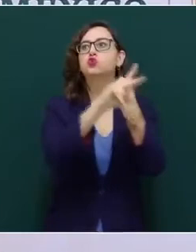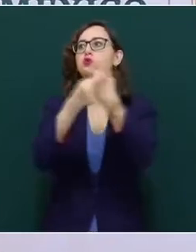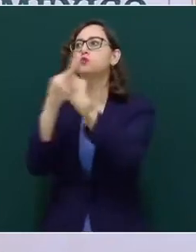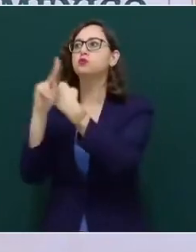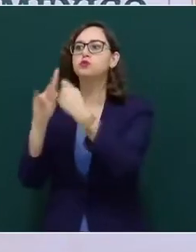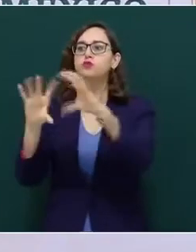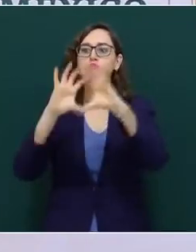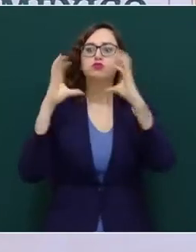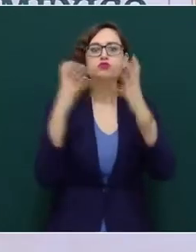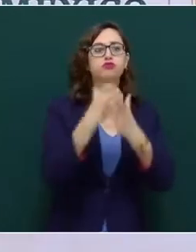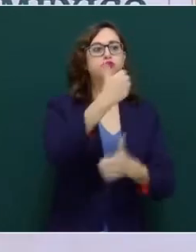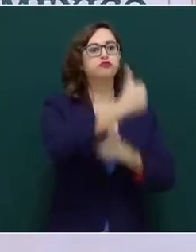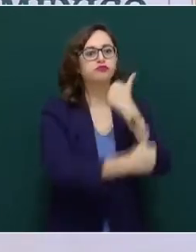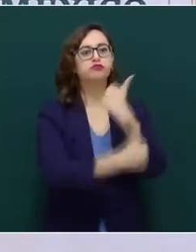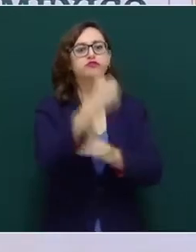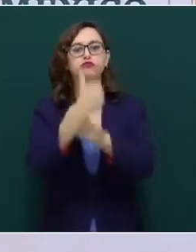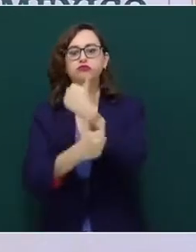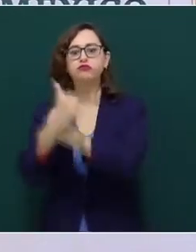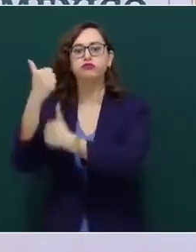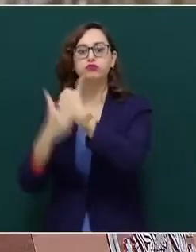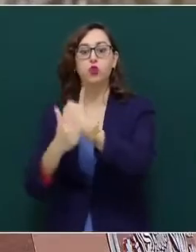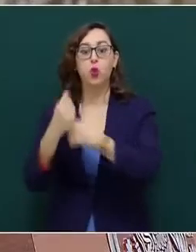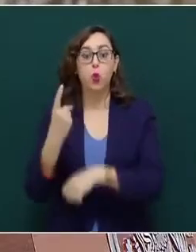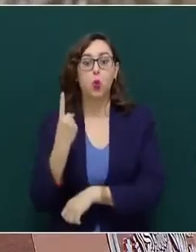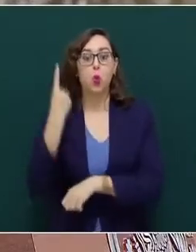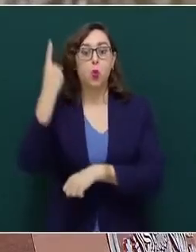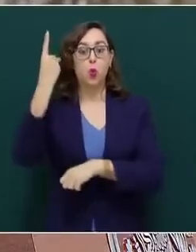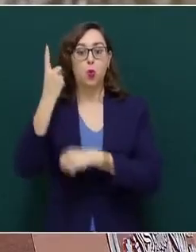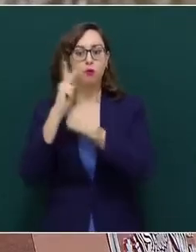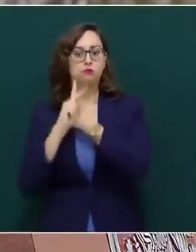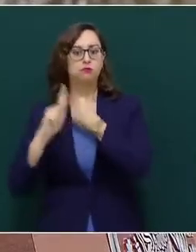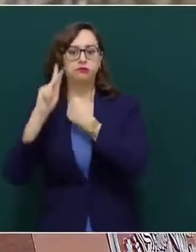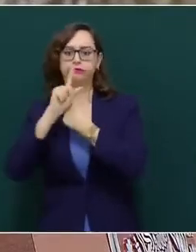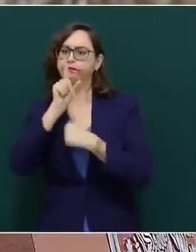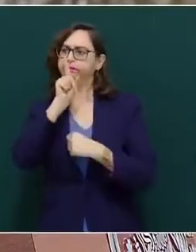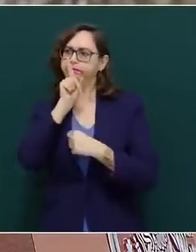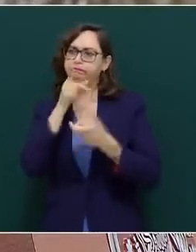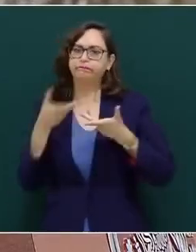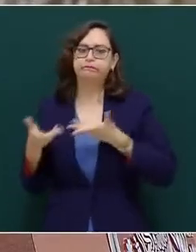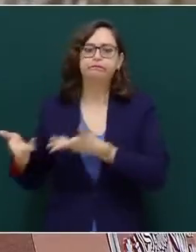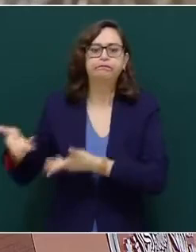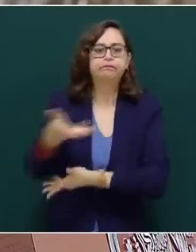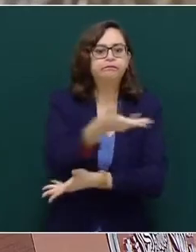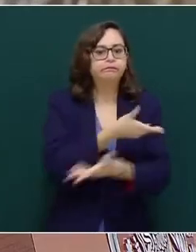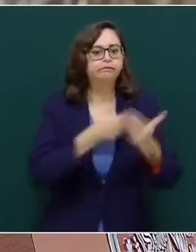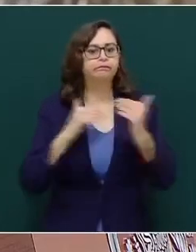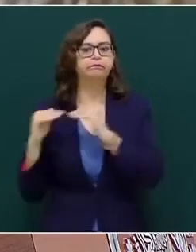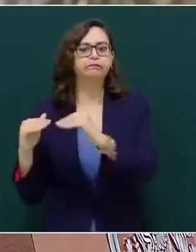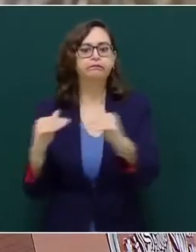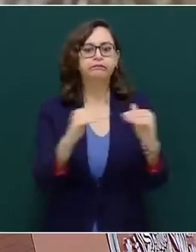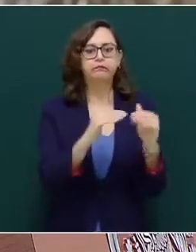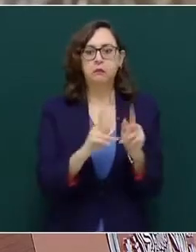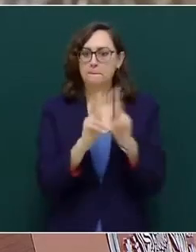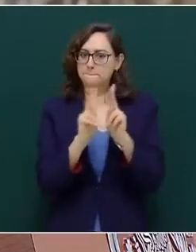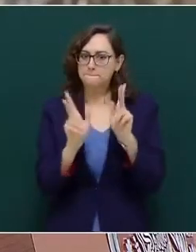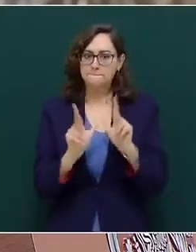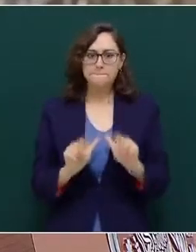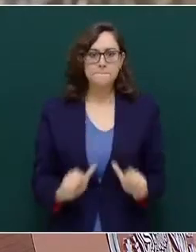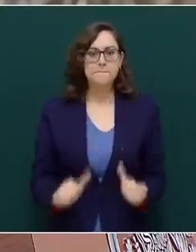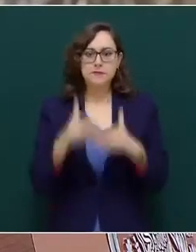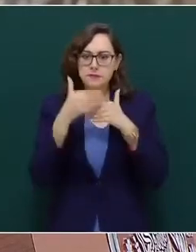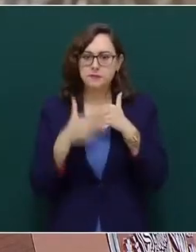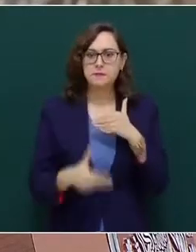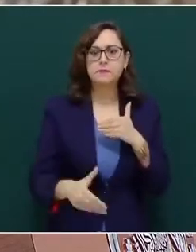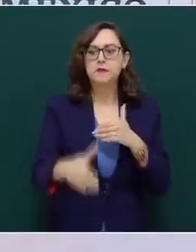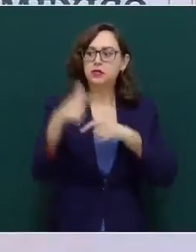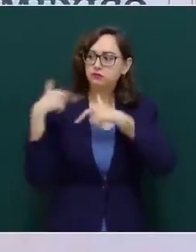responsable y lo más conveniente para mantener la paz en bien de las generaciones futuras y de